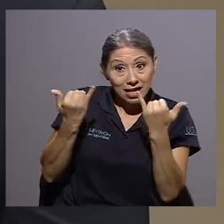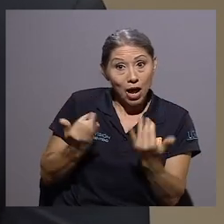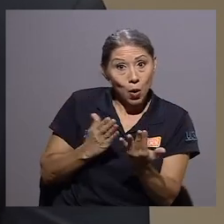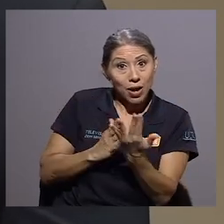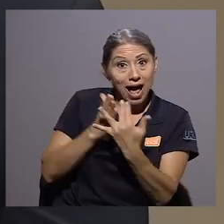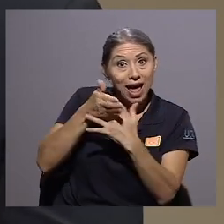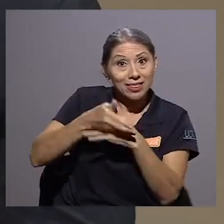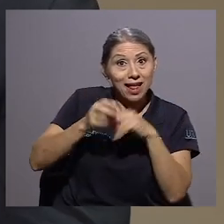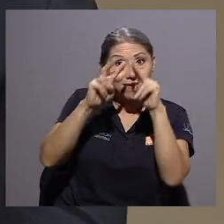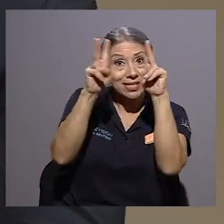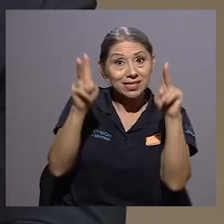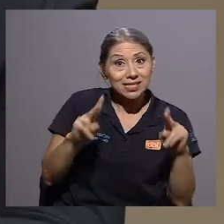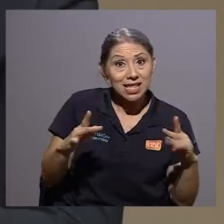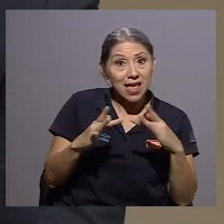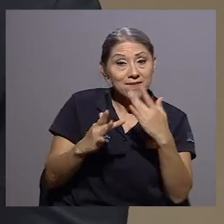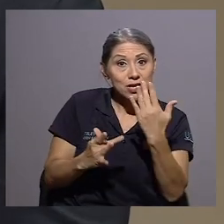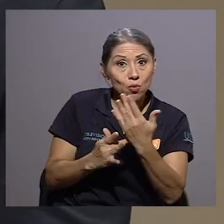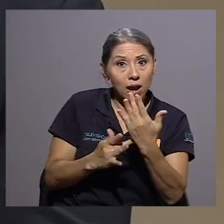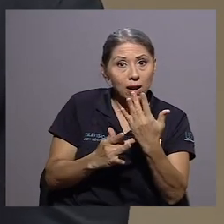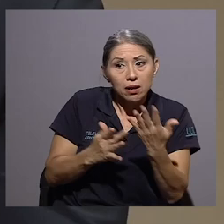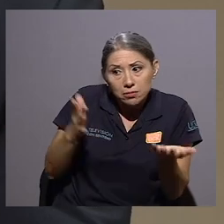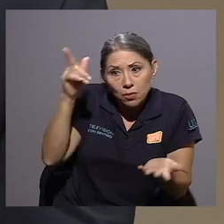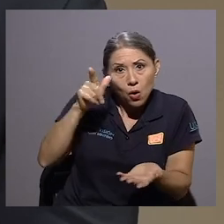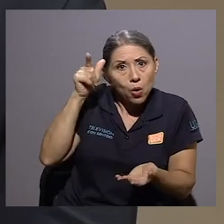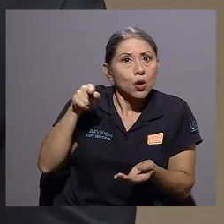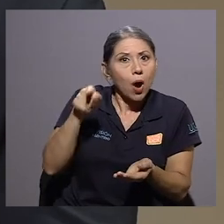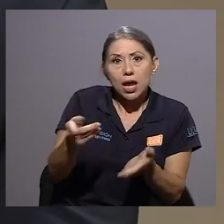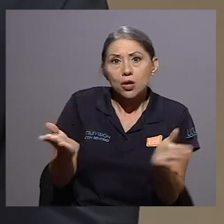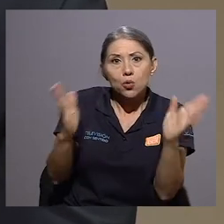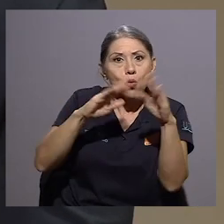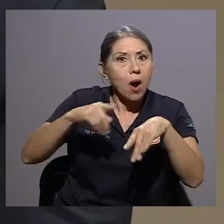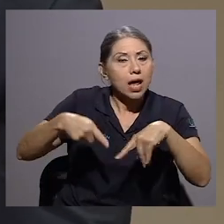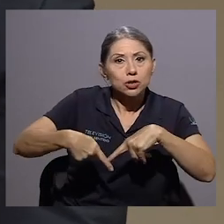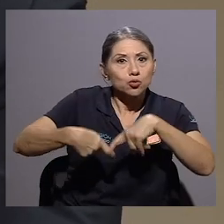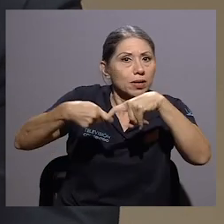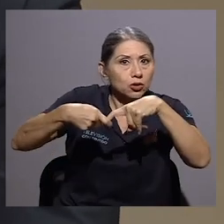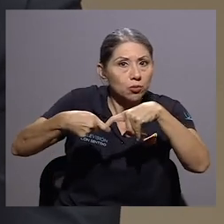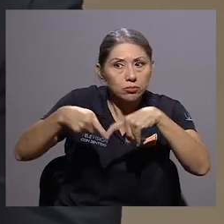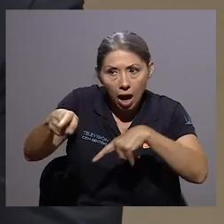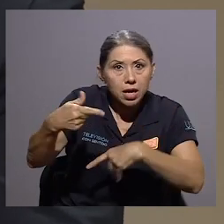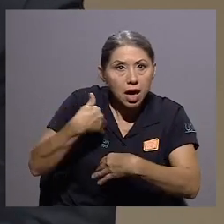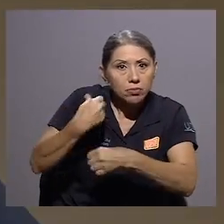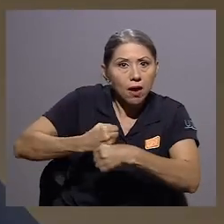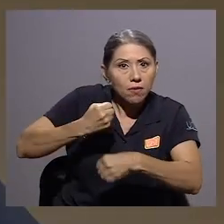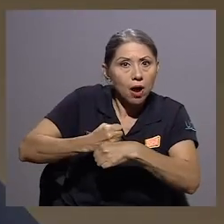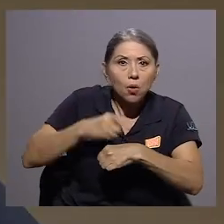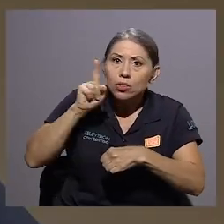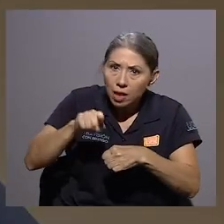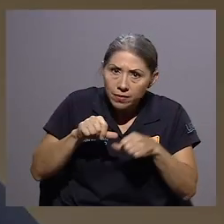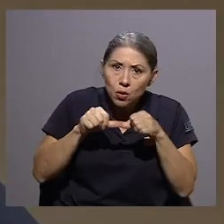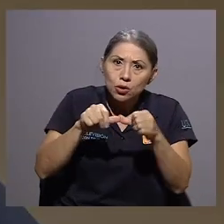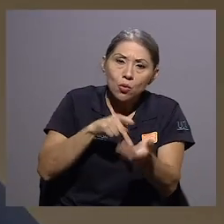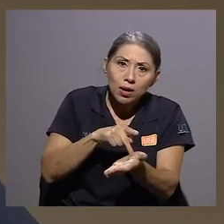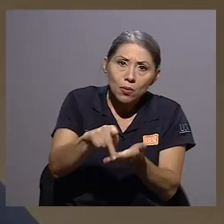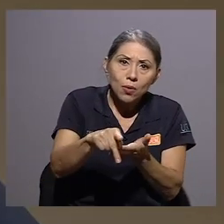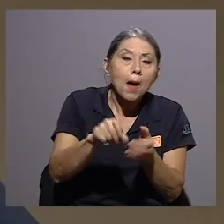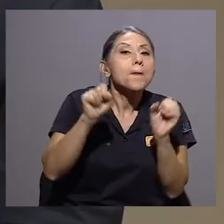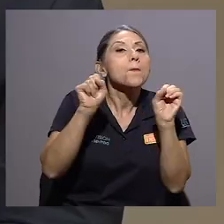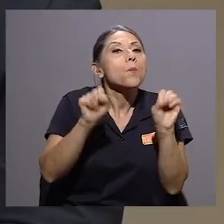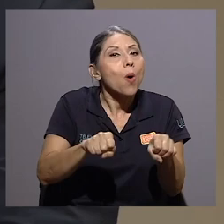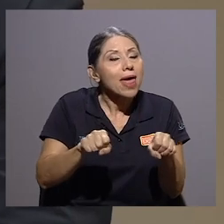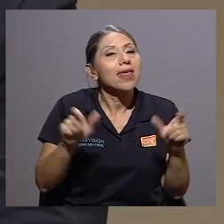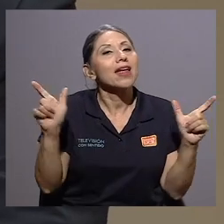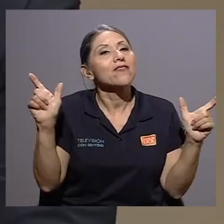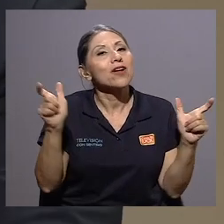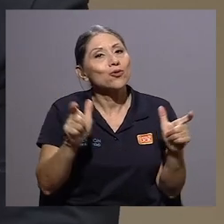supuesto que ahí no hay una suspensión porque hay trabajo. Y hay que continuar pagando el salario. Lo que puede haber es una reducción, que